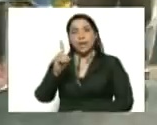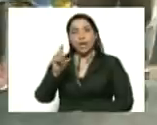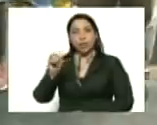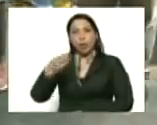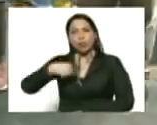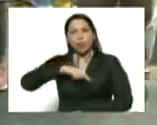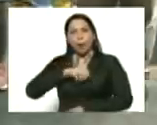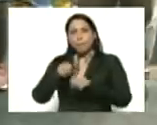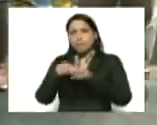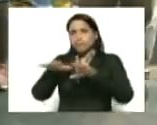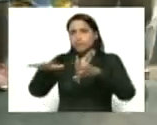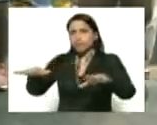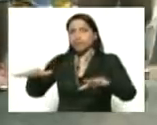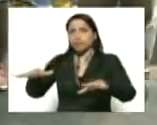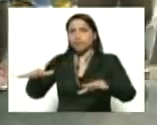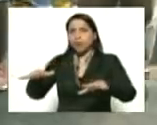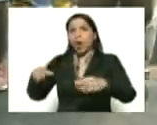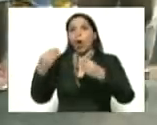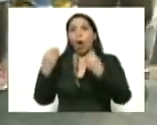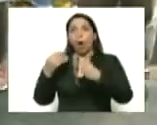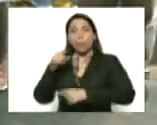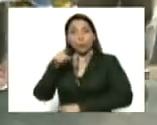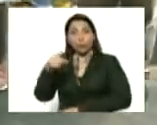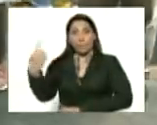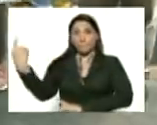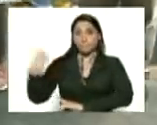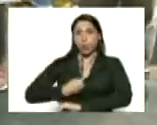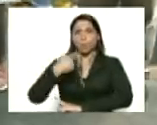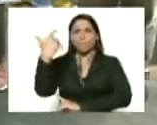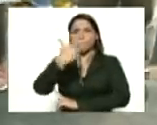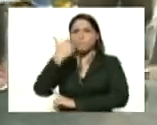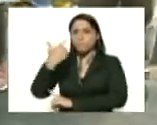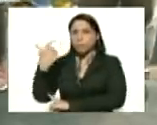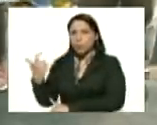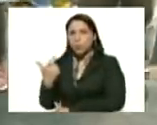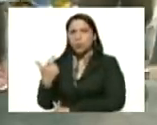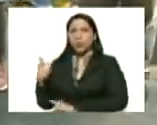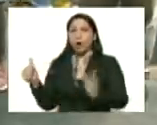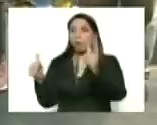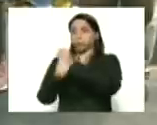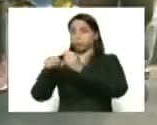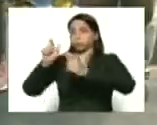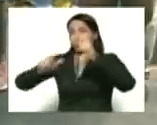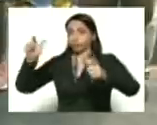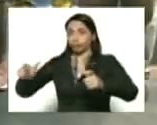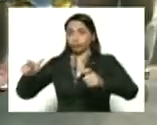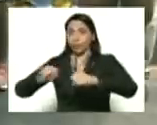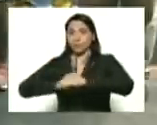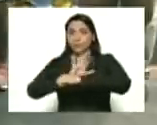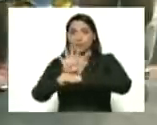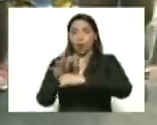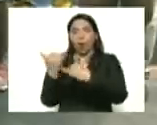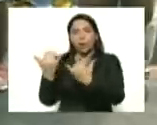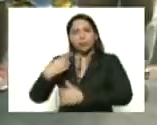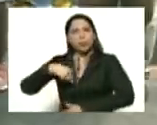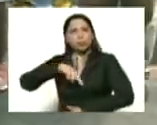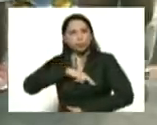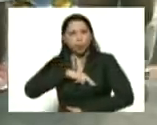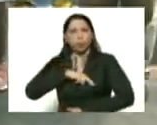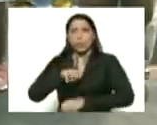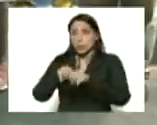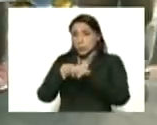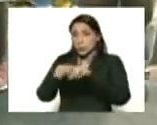desplegados en el territorio, como usted nos intruyó, en la búsqueda activa de casos COVID-19. Nosotros, en este momento, nos encontramos